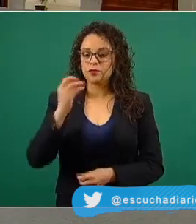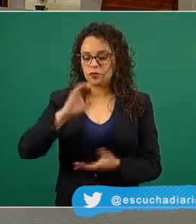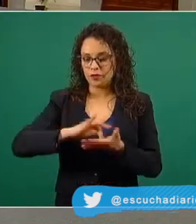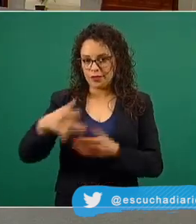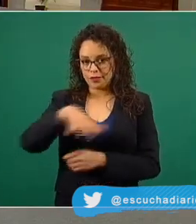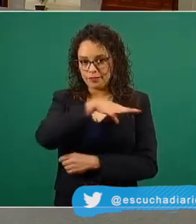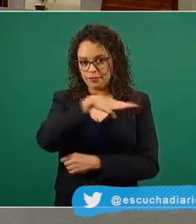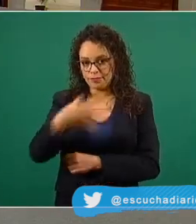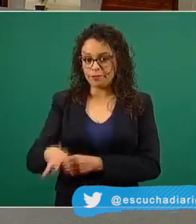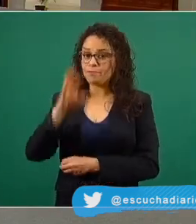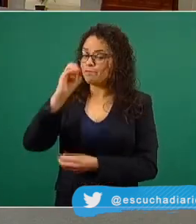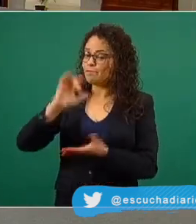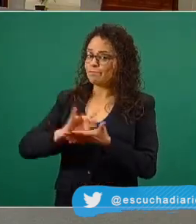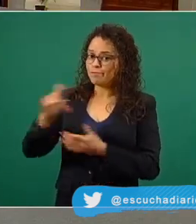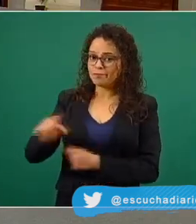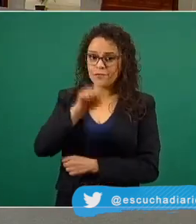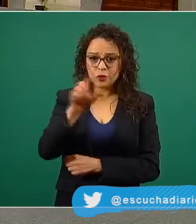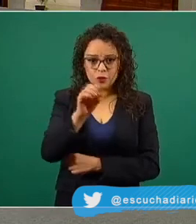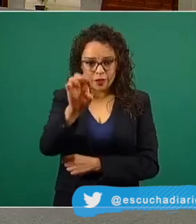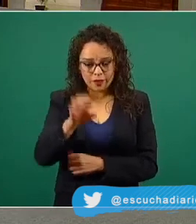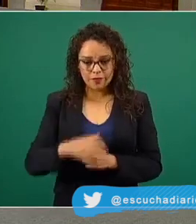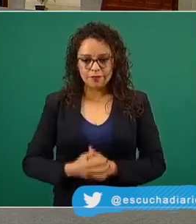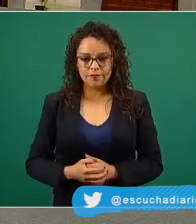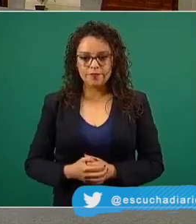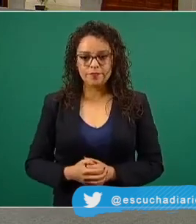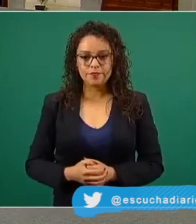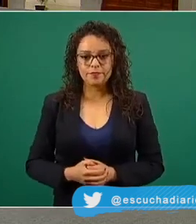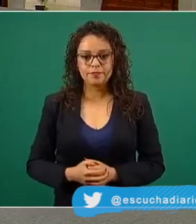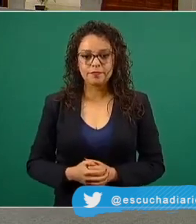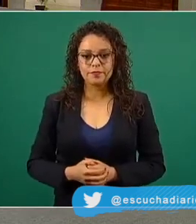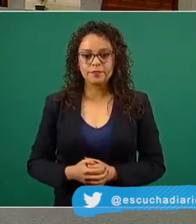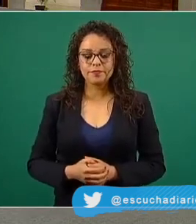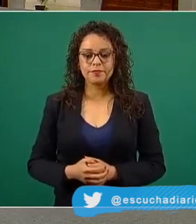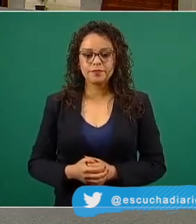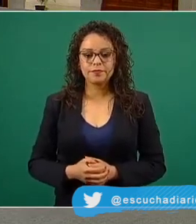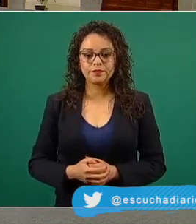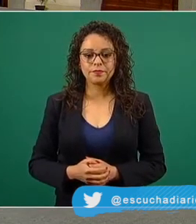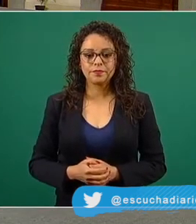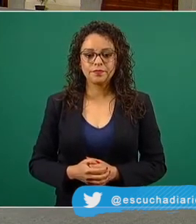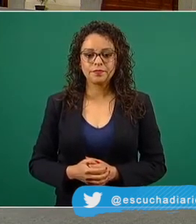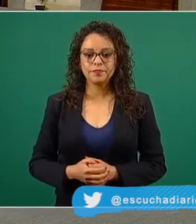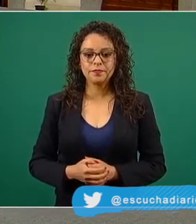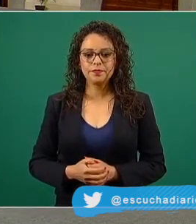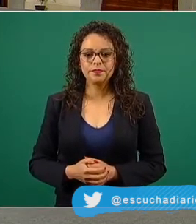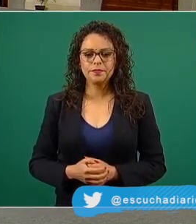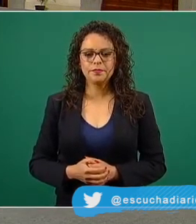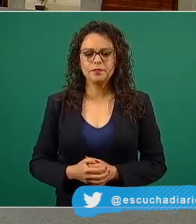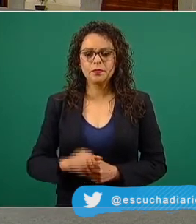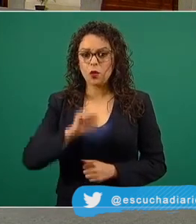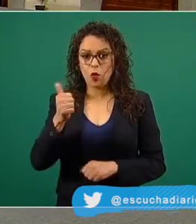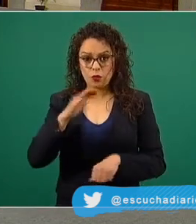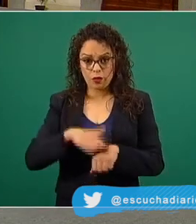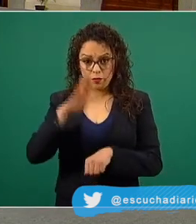Gracias, Zoe. No sé si tengas otra… Señor presidente. Información.